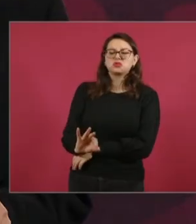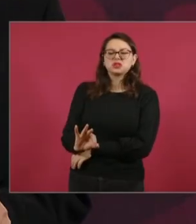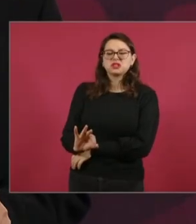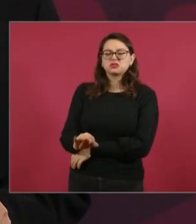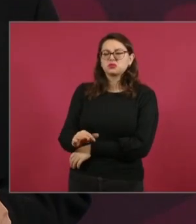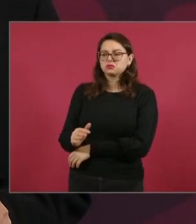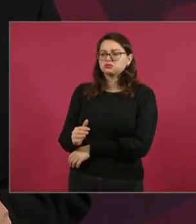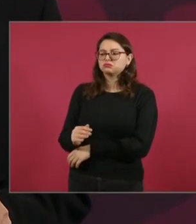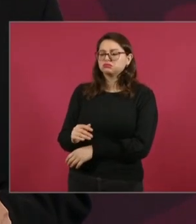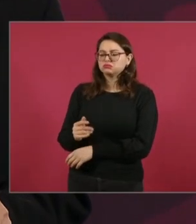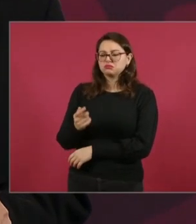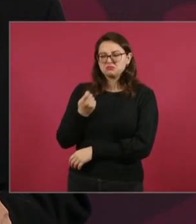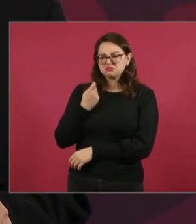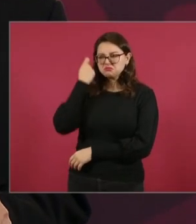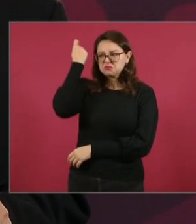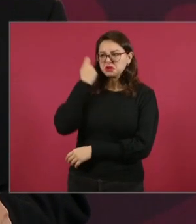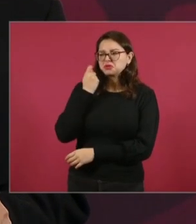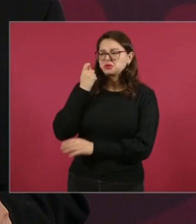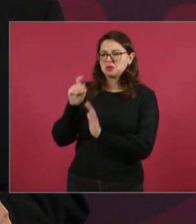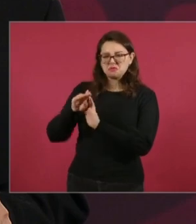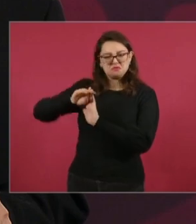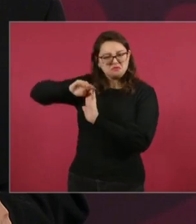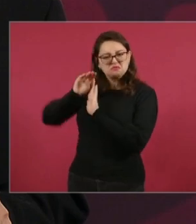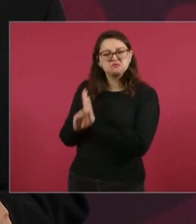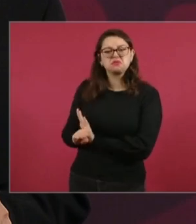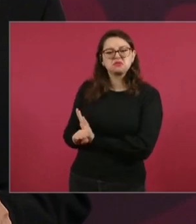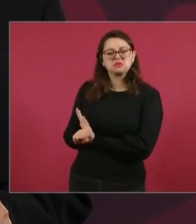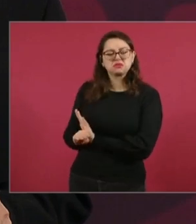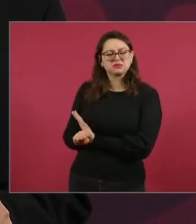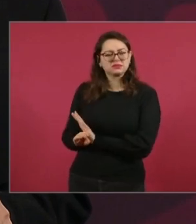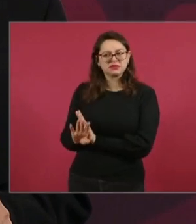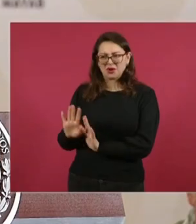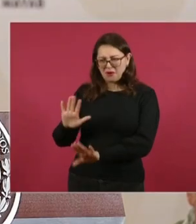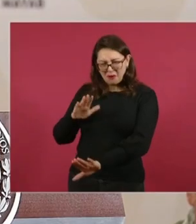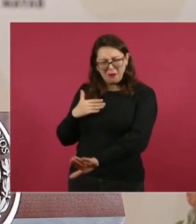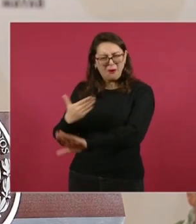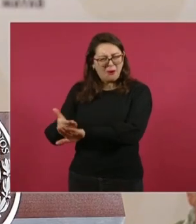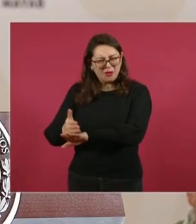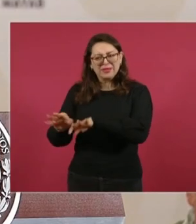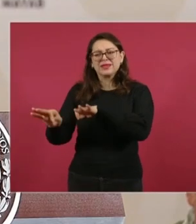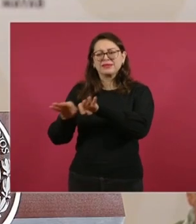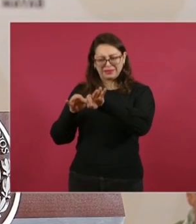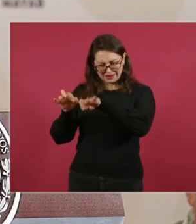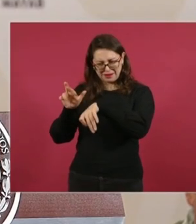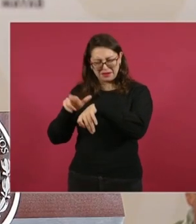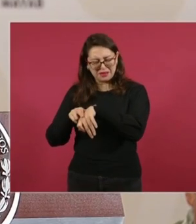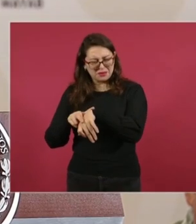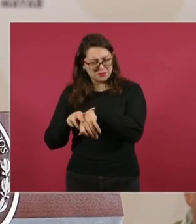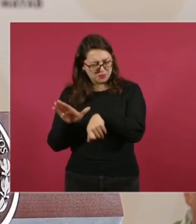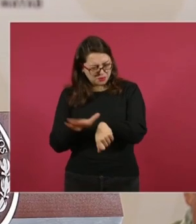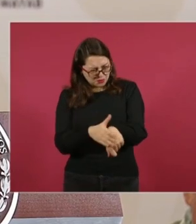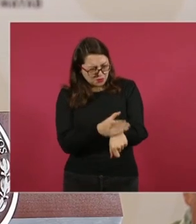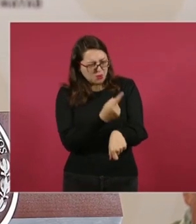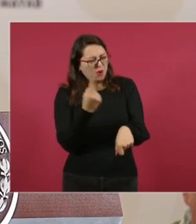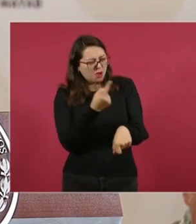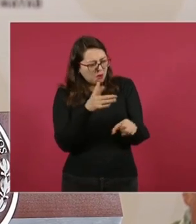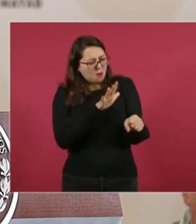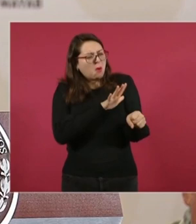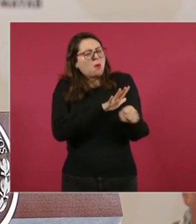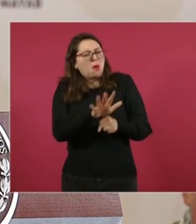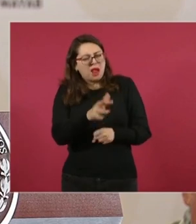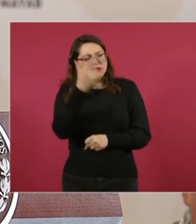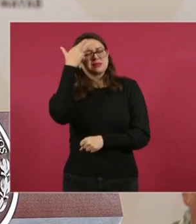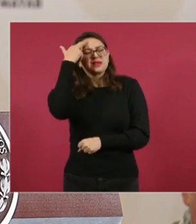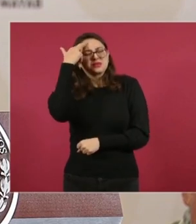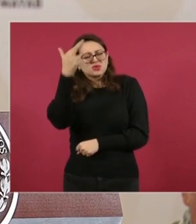¿qué lo llevó a dañar a los trabajadores?,